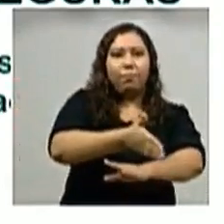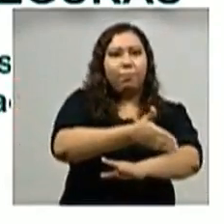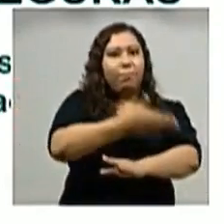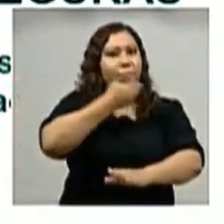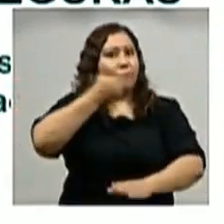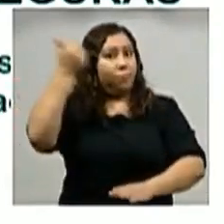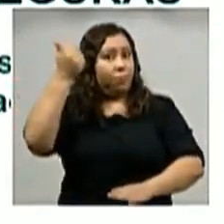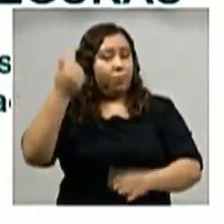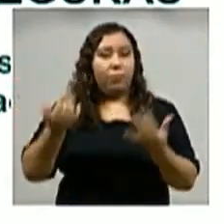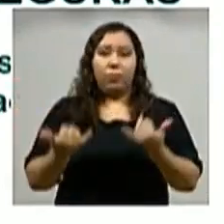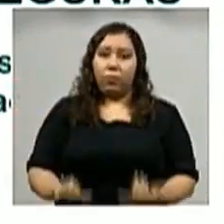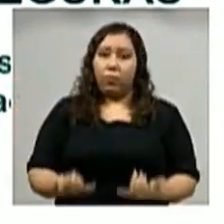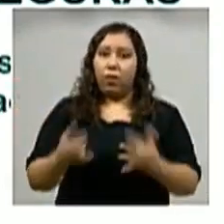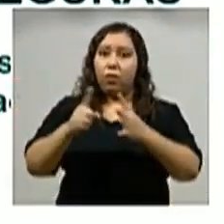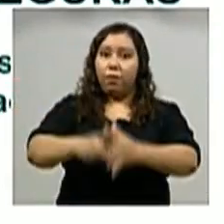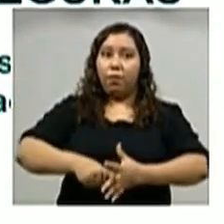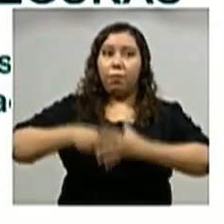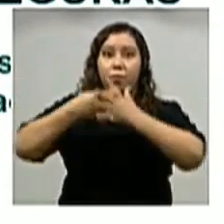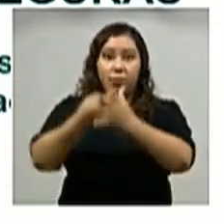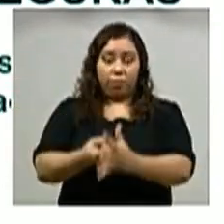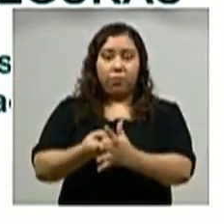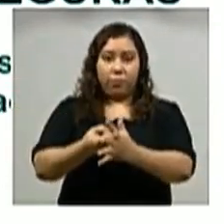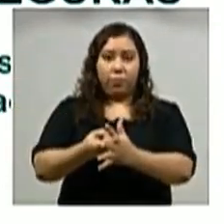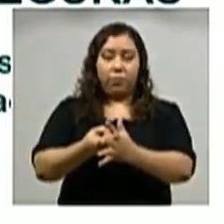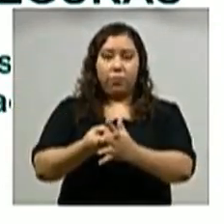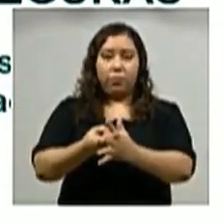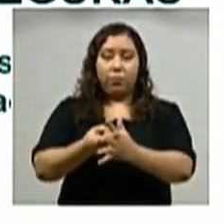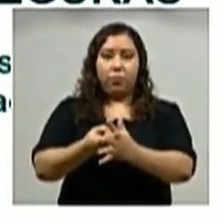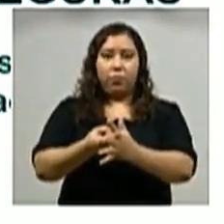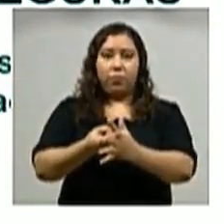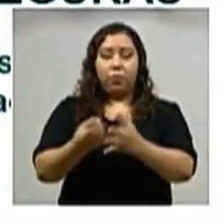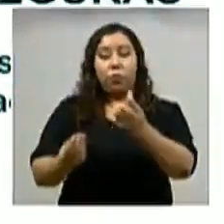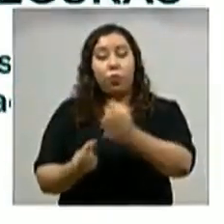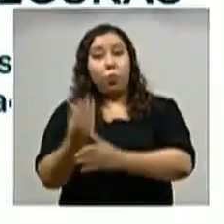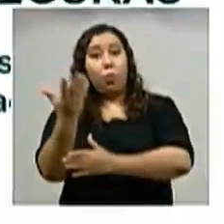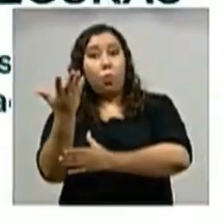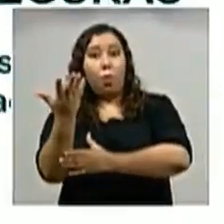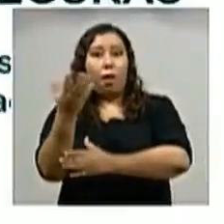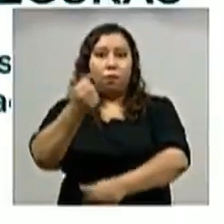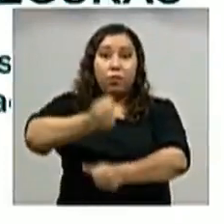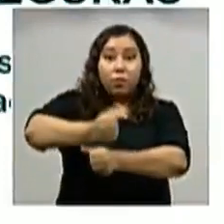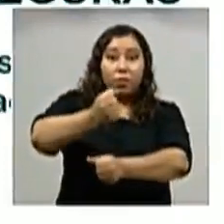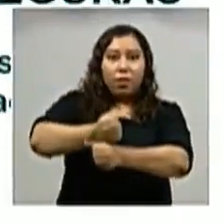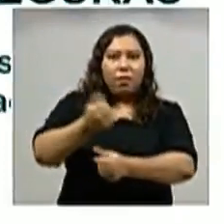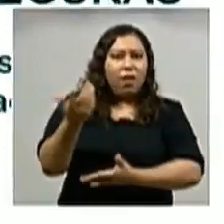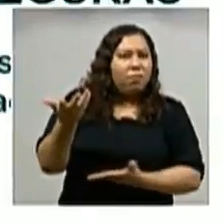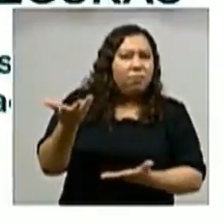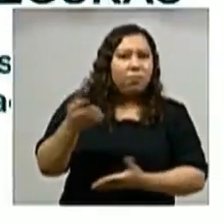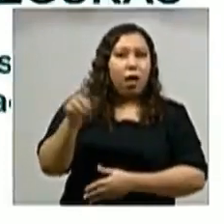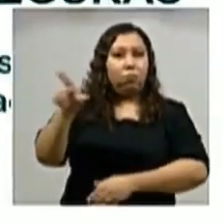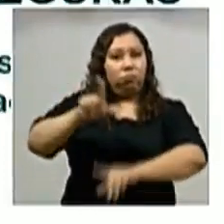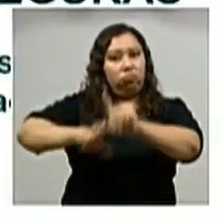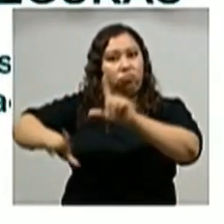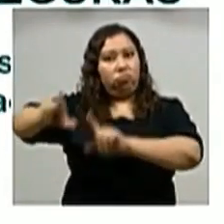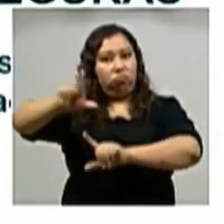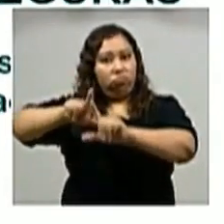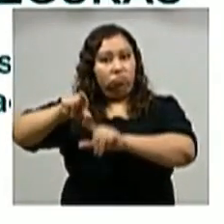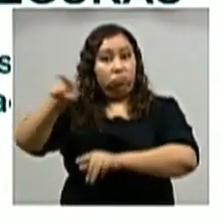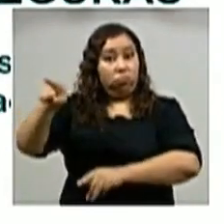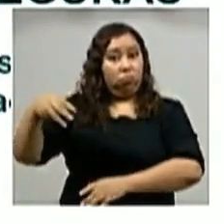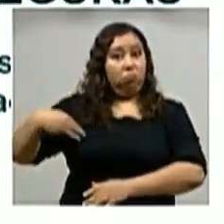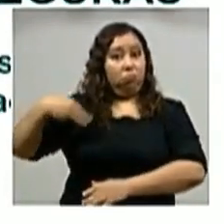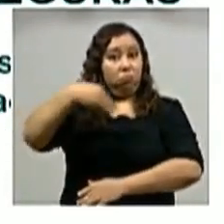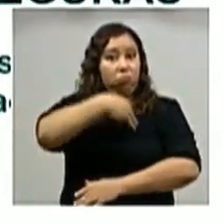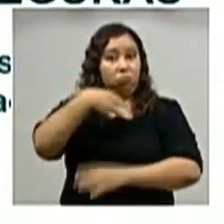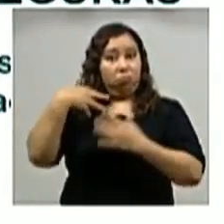comenzar un nuevo ciclo en el Laboratorio Nacional de Vigilancia en nuestro país. Y esto es que hoy ha